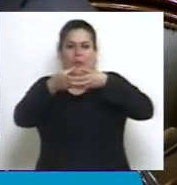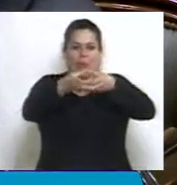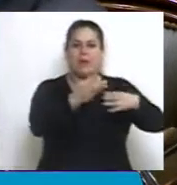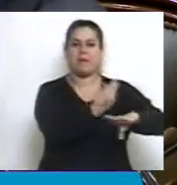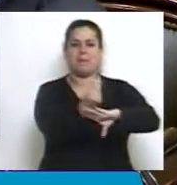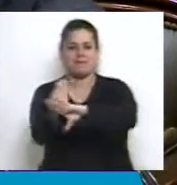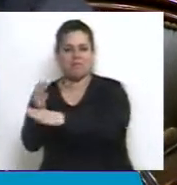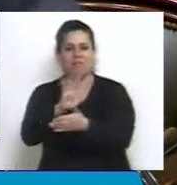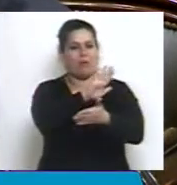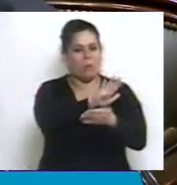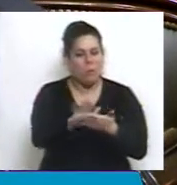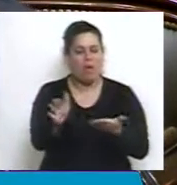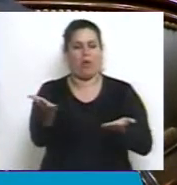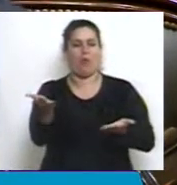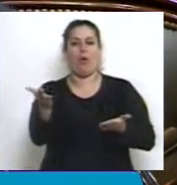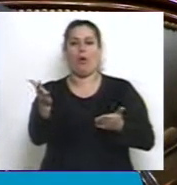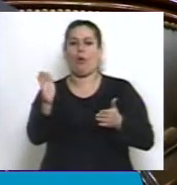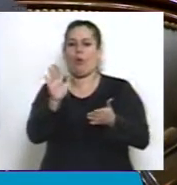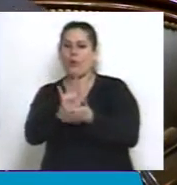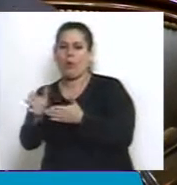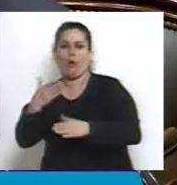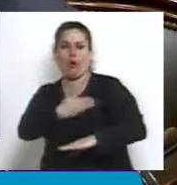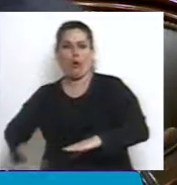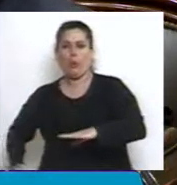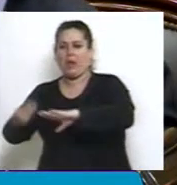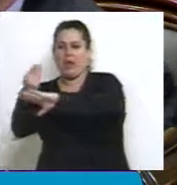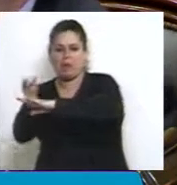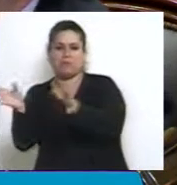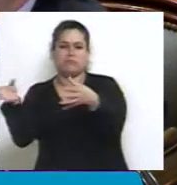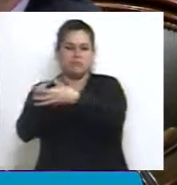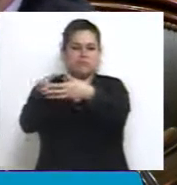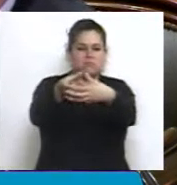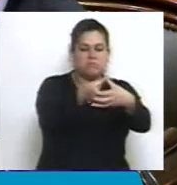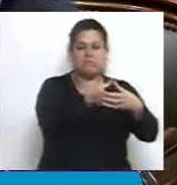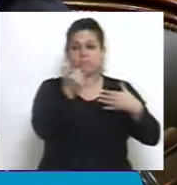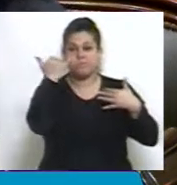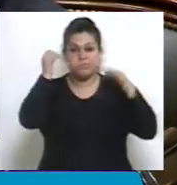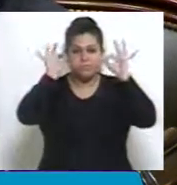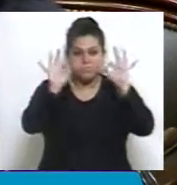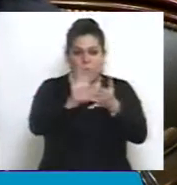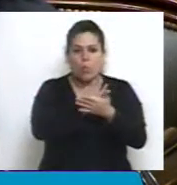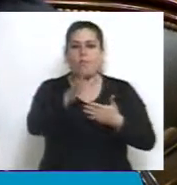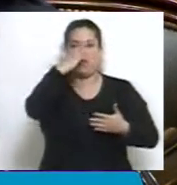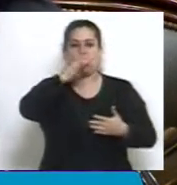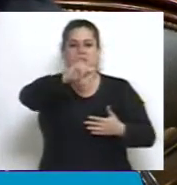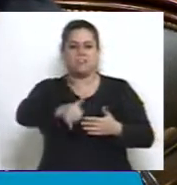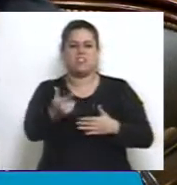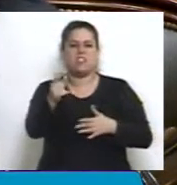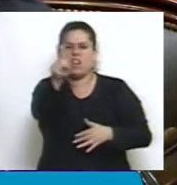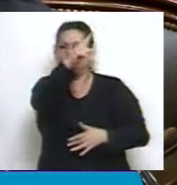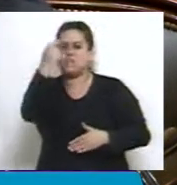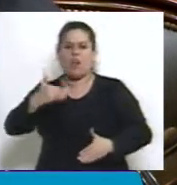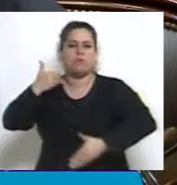los ámbitos legislativos con quienes se suma en el nuevo gobierno, definir cómo se financia el Estado y cómo se